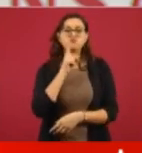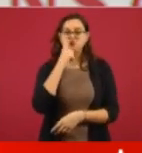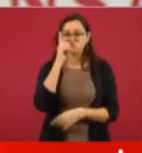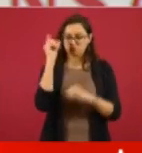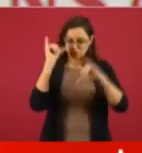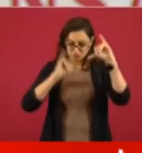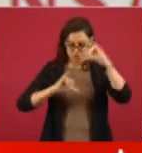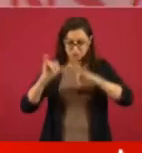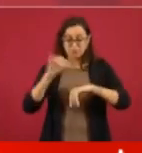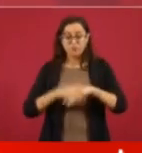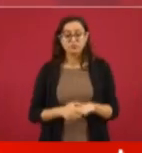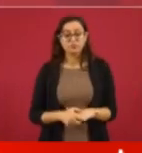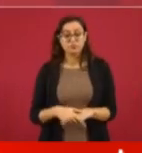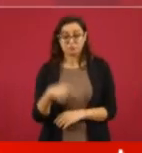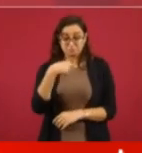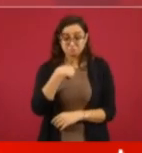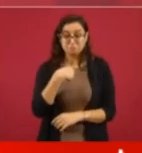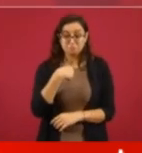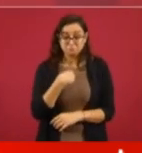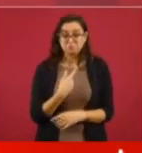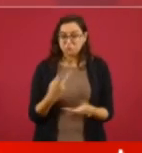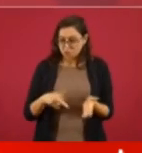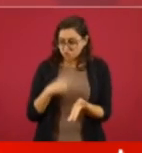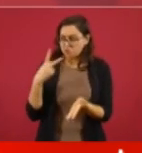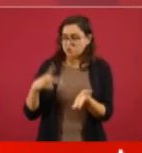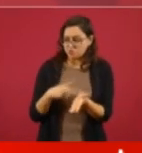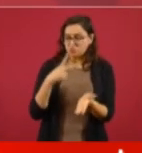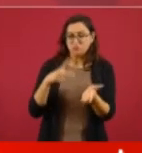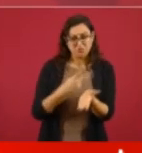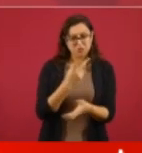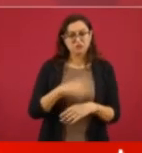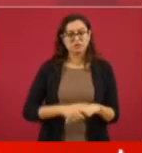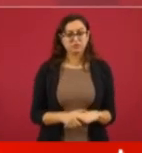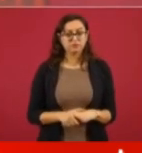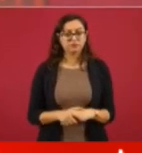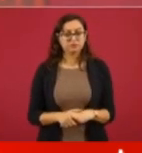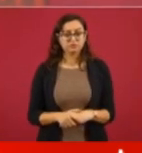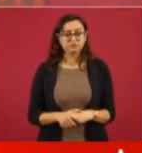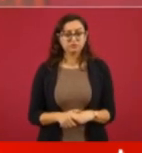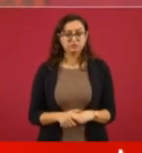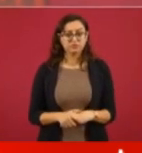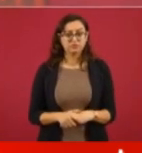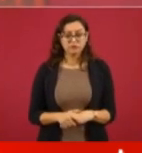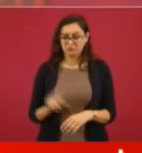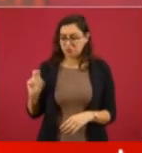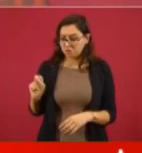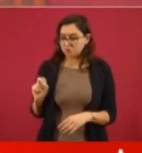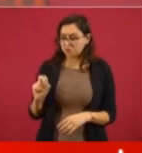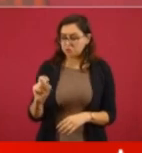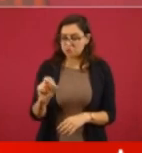hago pruebas constantemente,